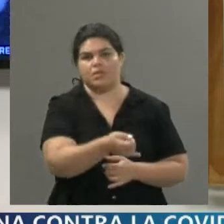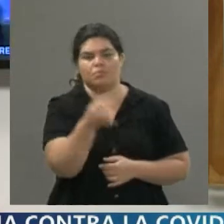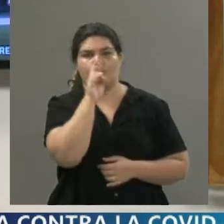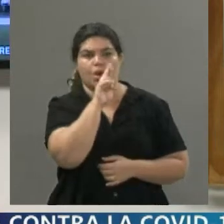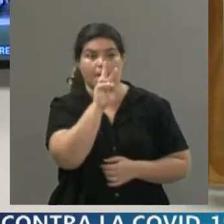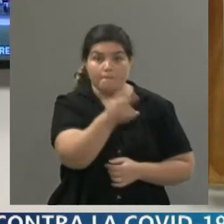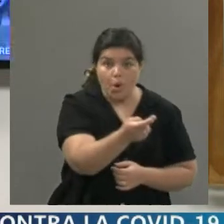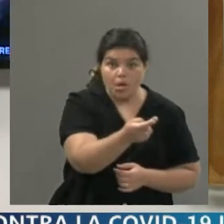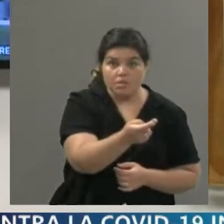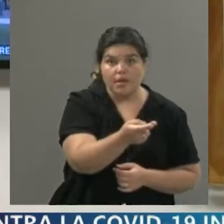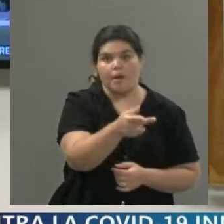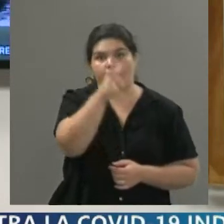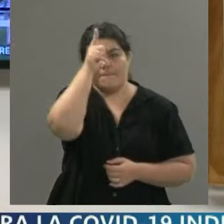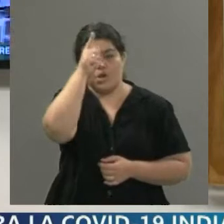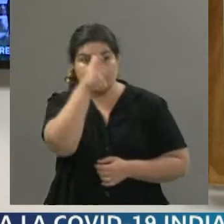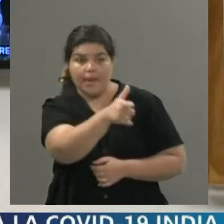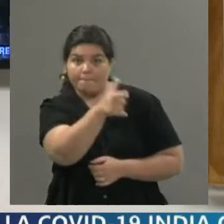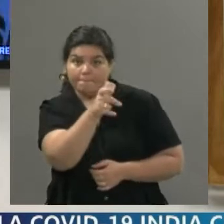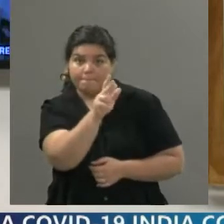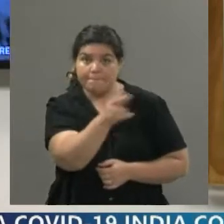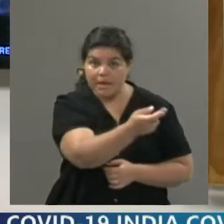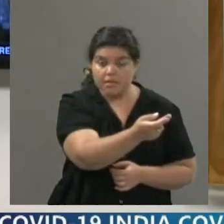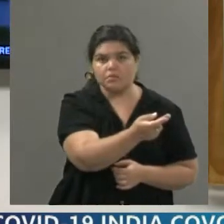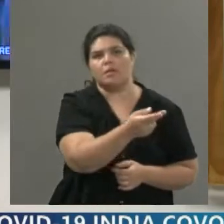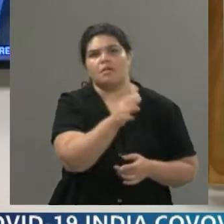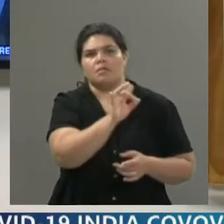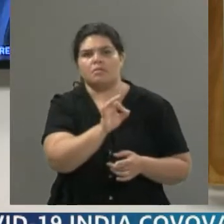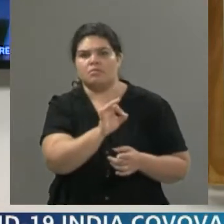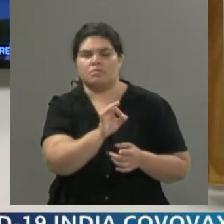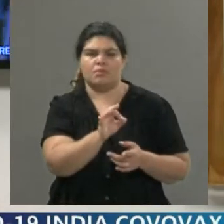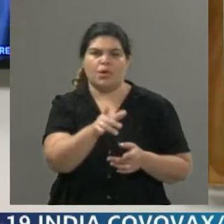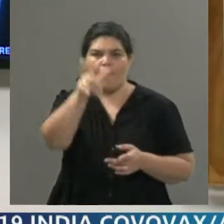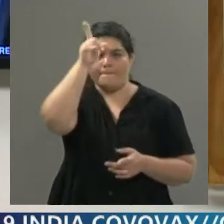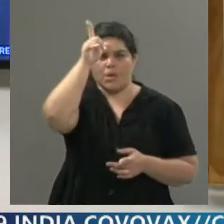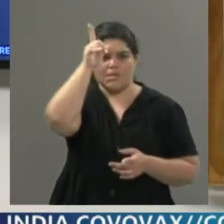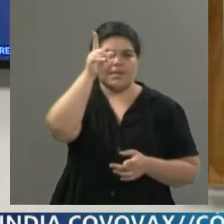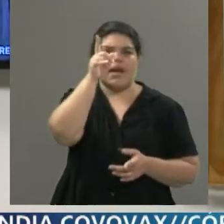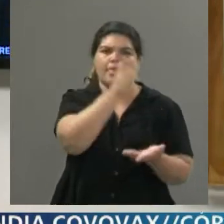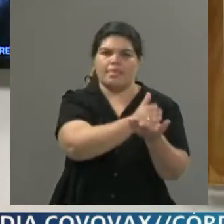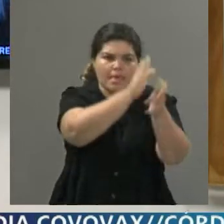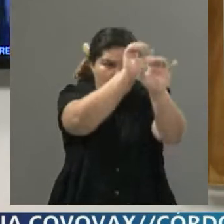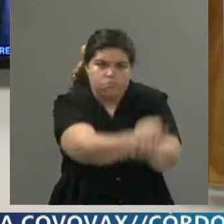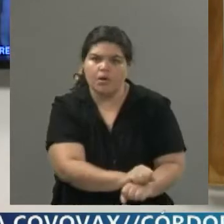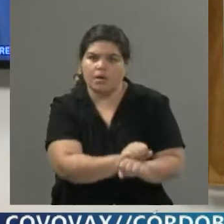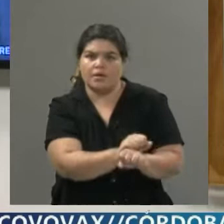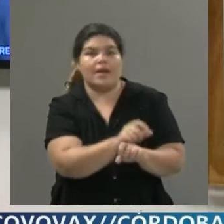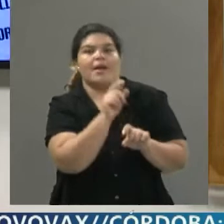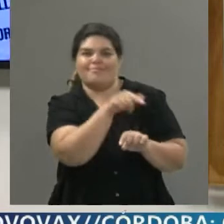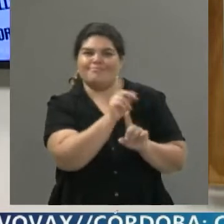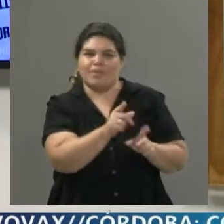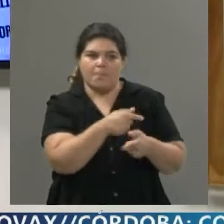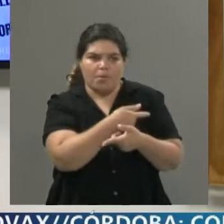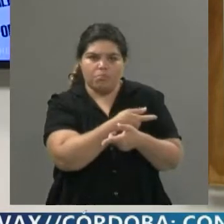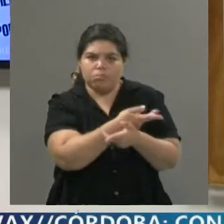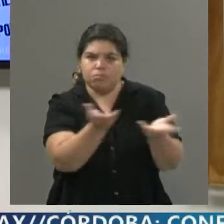por gatillo fácil o por la represión policial o represión de las fuerzas de seguridad del Estado. Pero existen